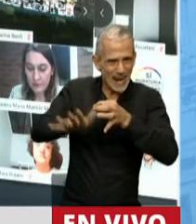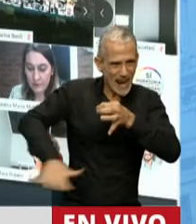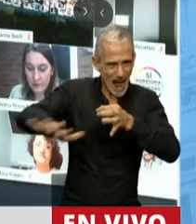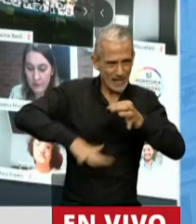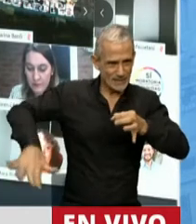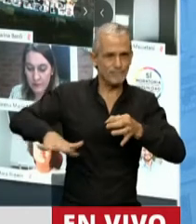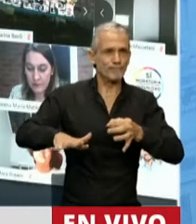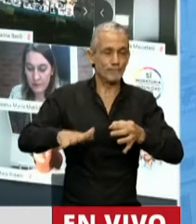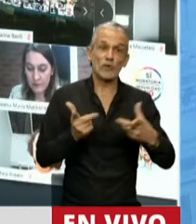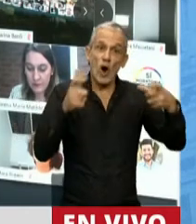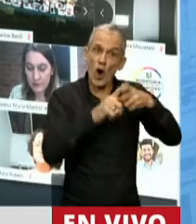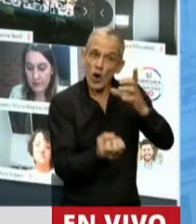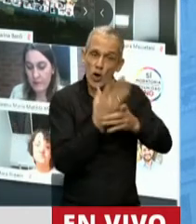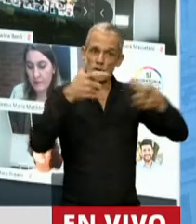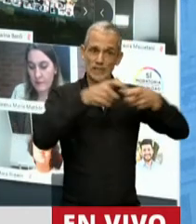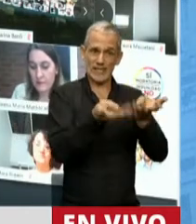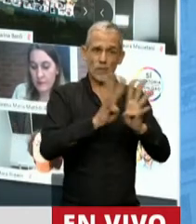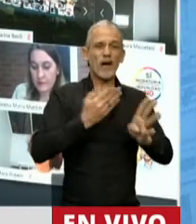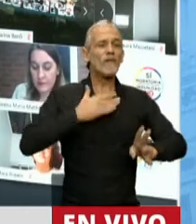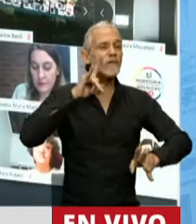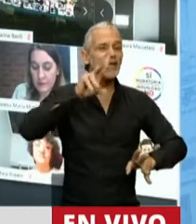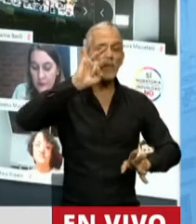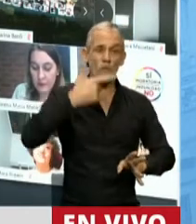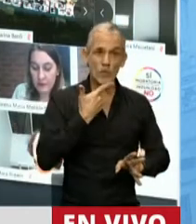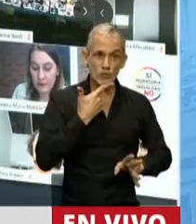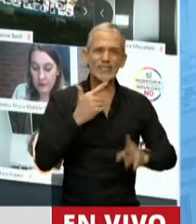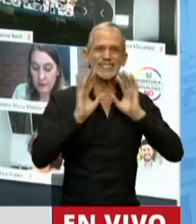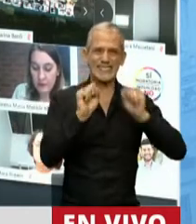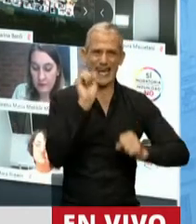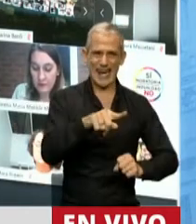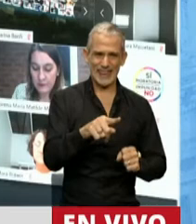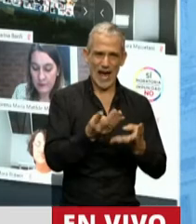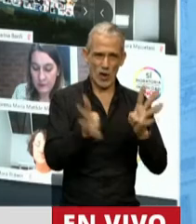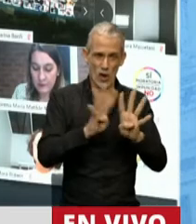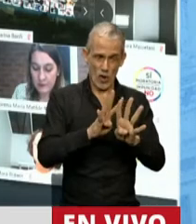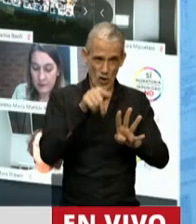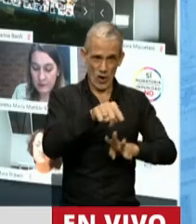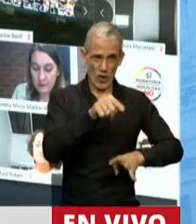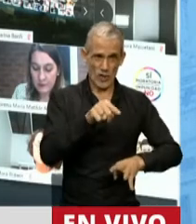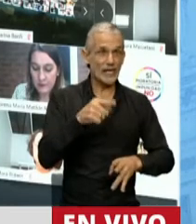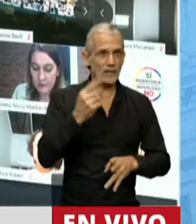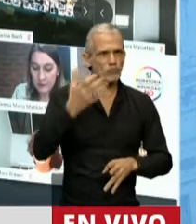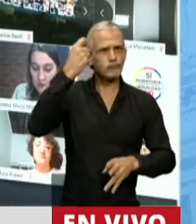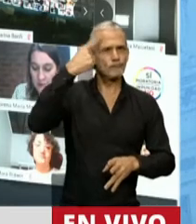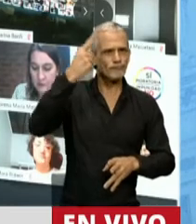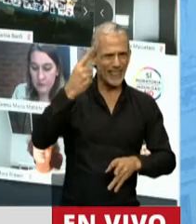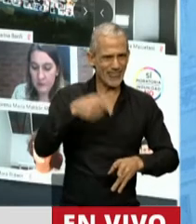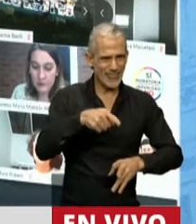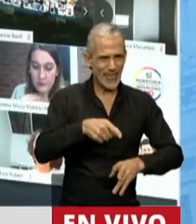según reza Daniel Firmus, el secretario de Estado que concibió esta idea,